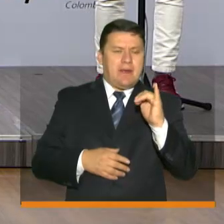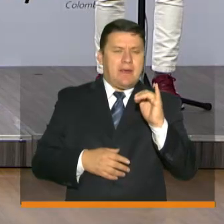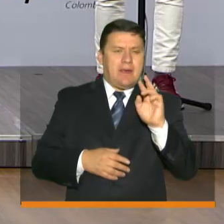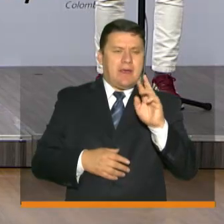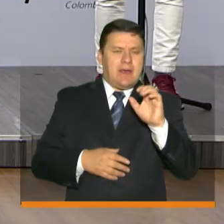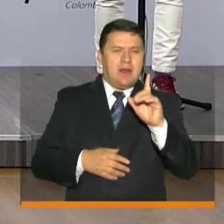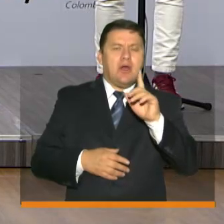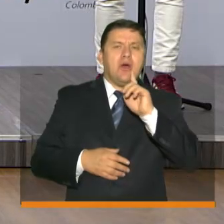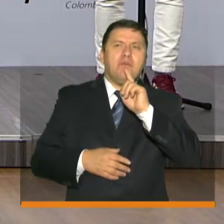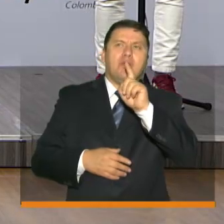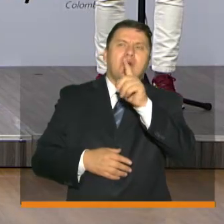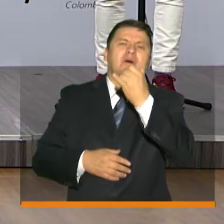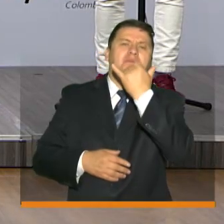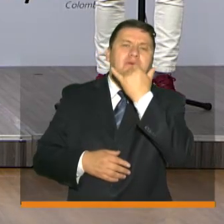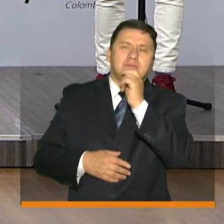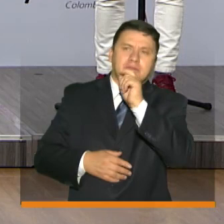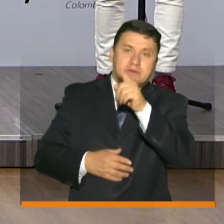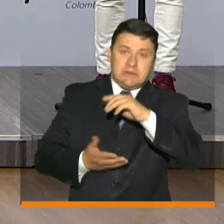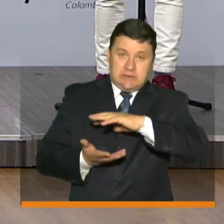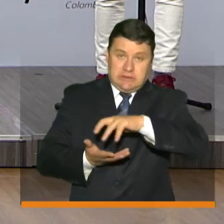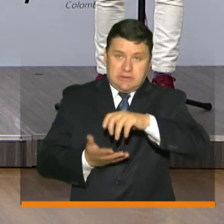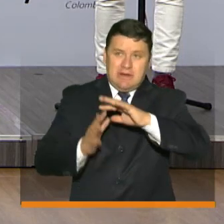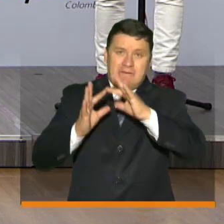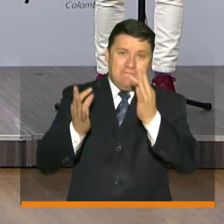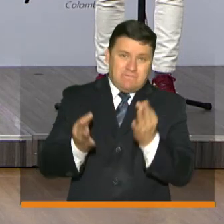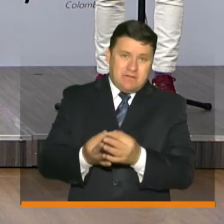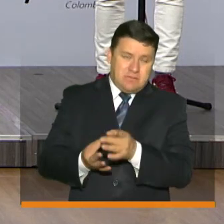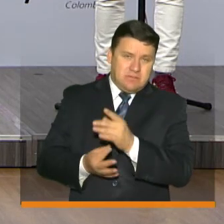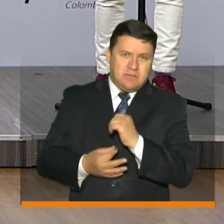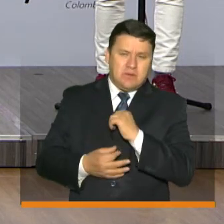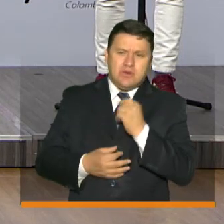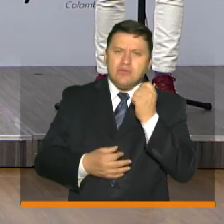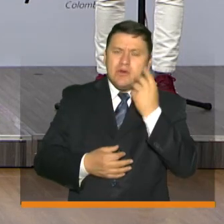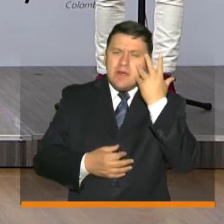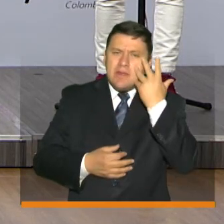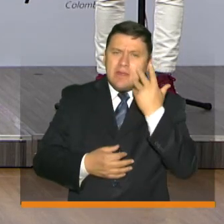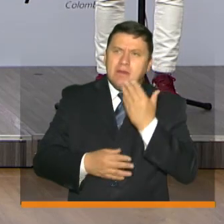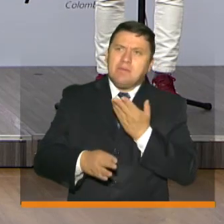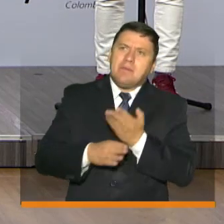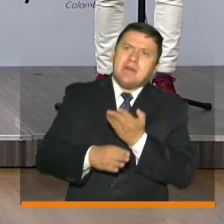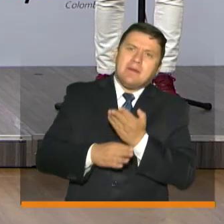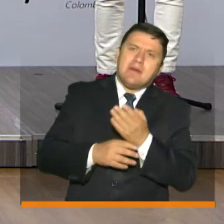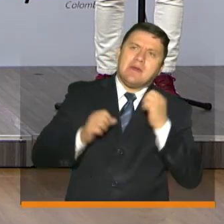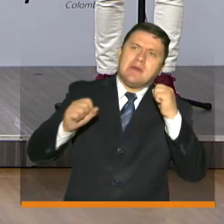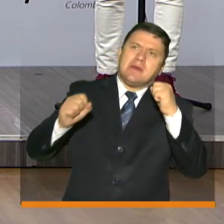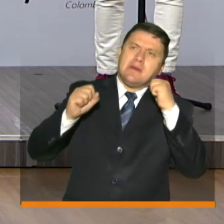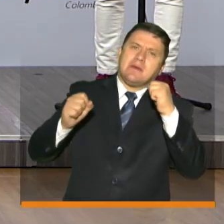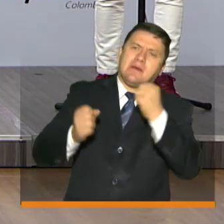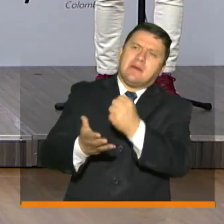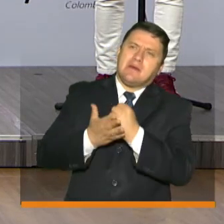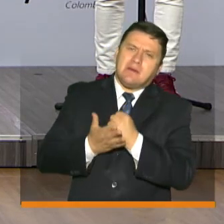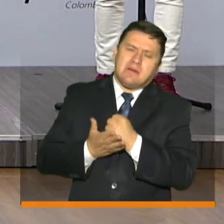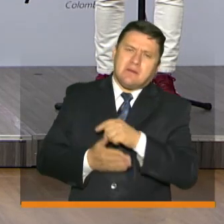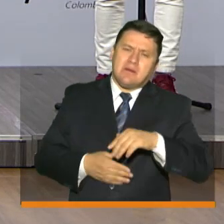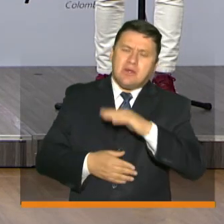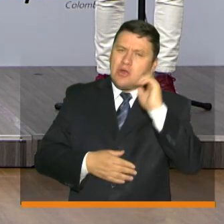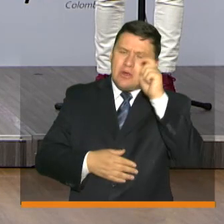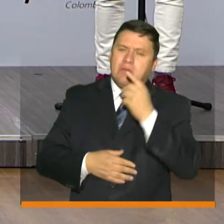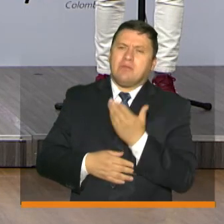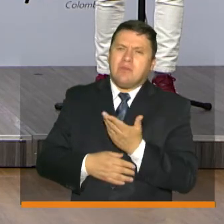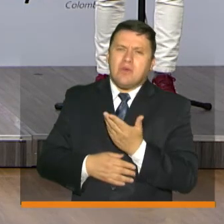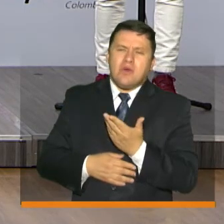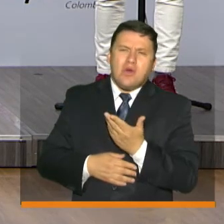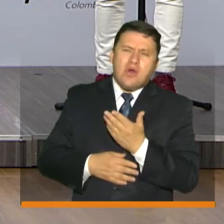Bucaramanga pregunta en Santander las familias que en estos últimos días han pedido por medio de protestas ayudas por parte del gobierno